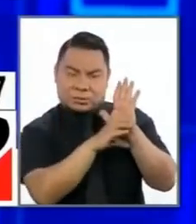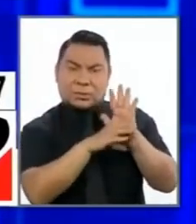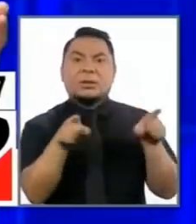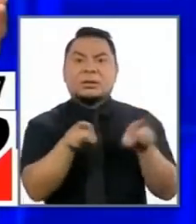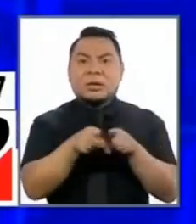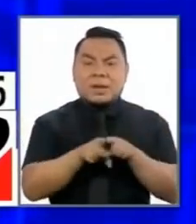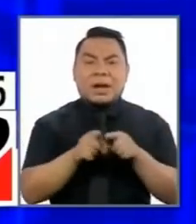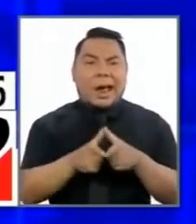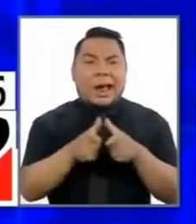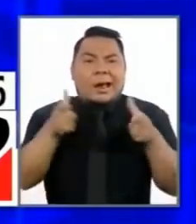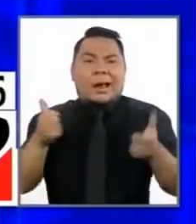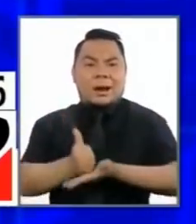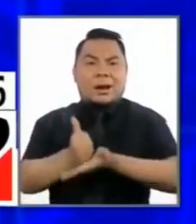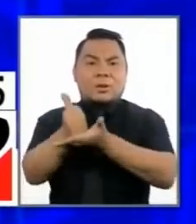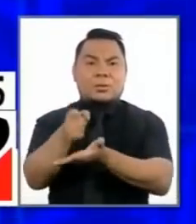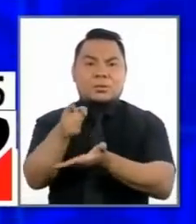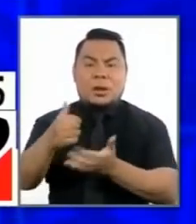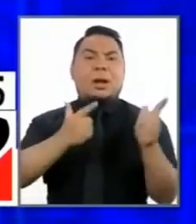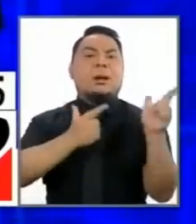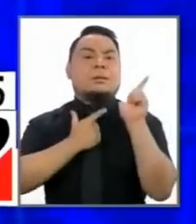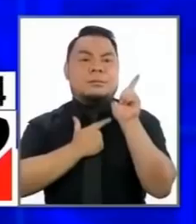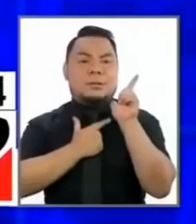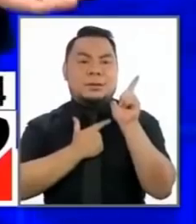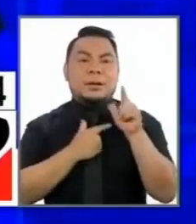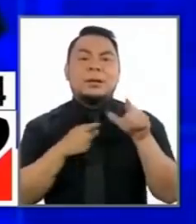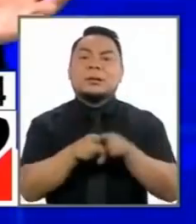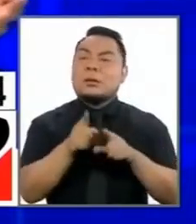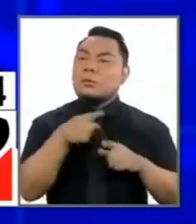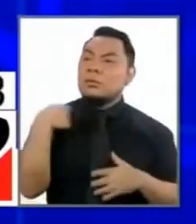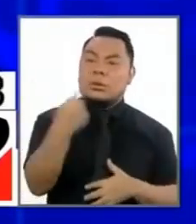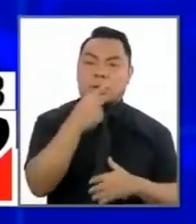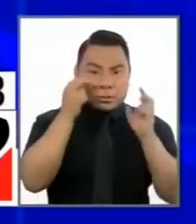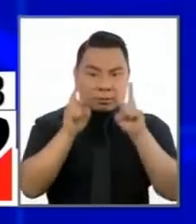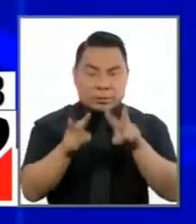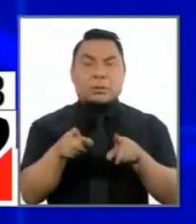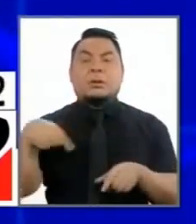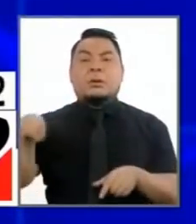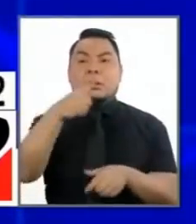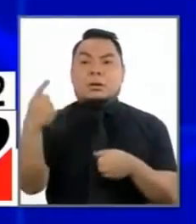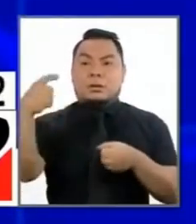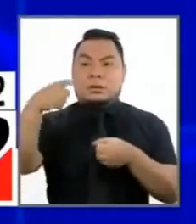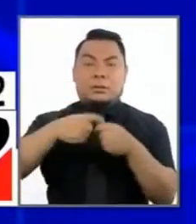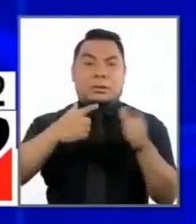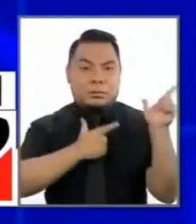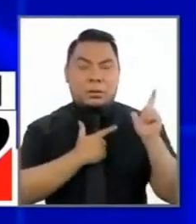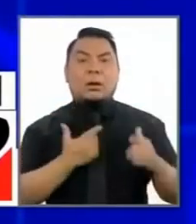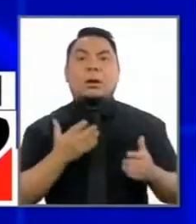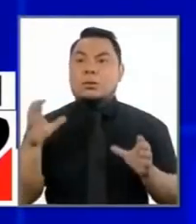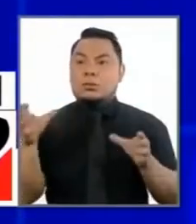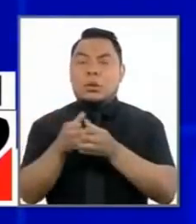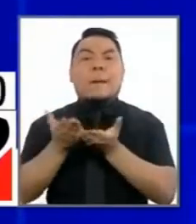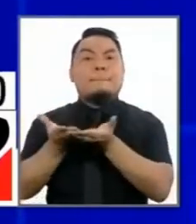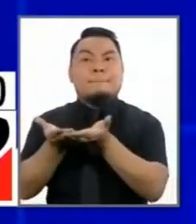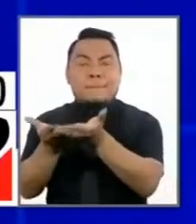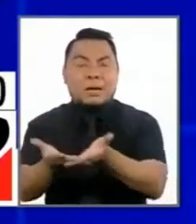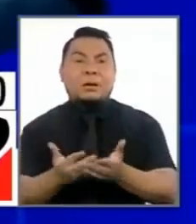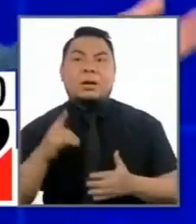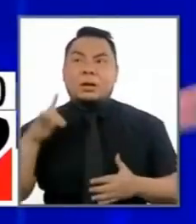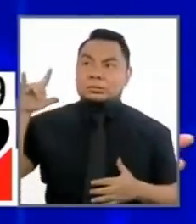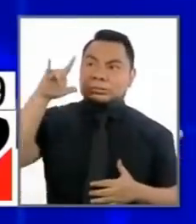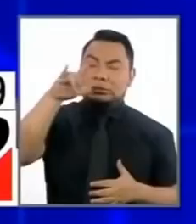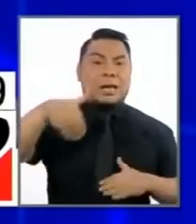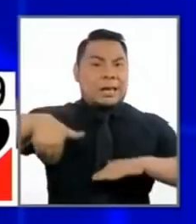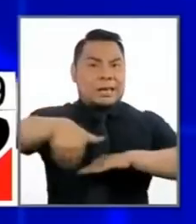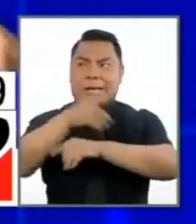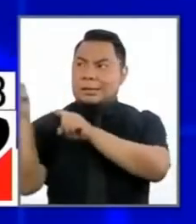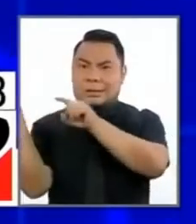obviamente, la gran ayuda que tiene que dar las Fuerzas Armadas. Nosotros los estamos viendo a los miembros del Ejército, de las Fuerzas Armadas, de la Marina y de la Fuerza Aérea, en